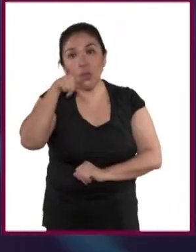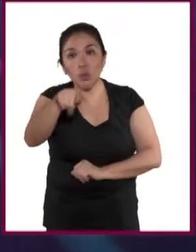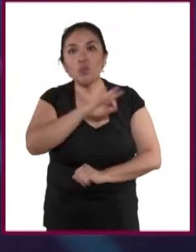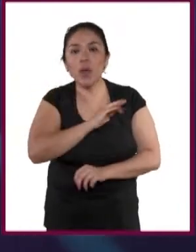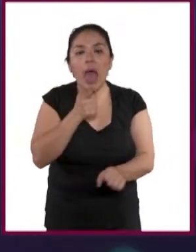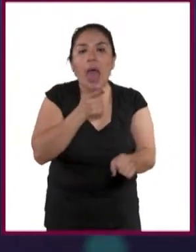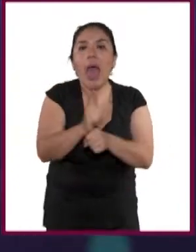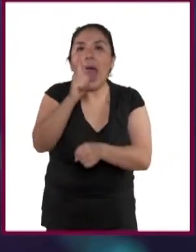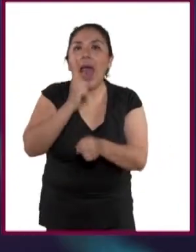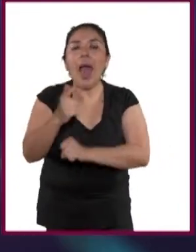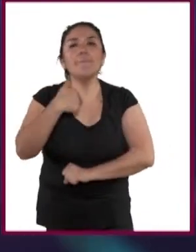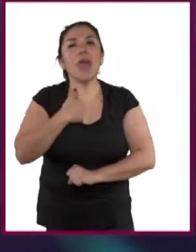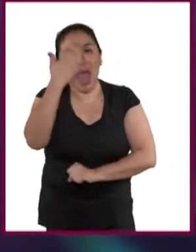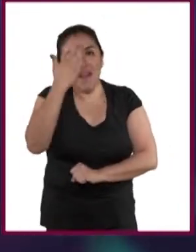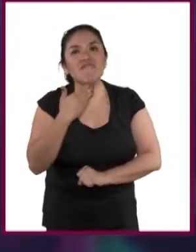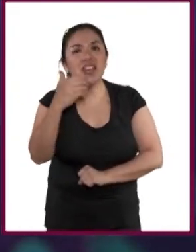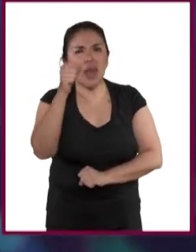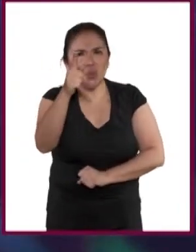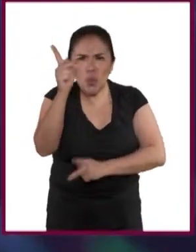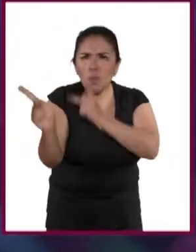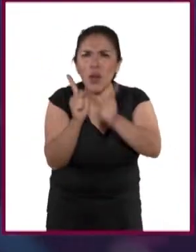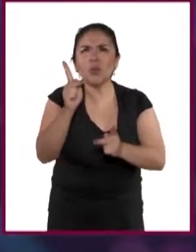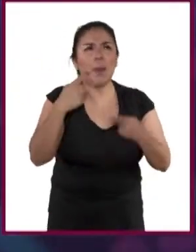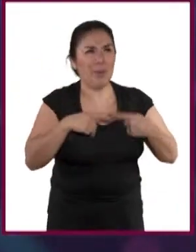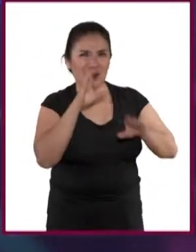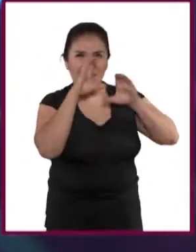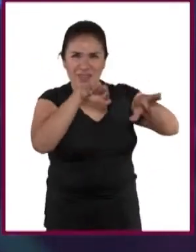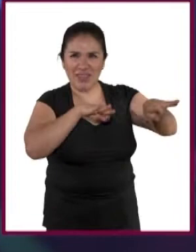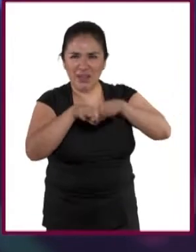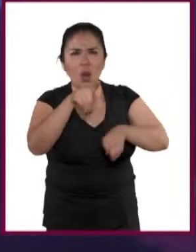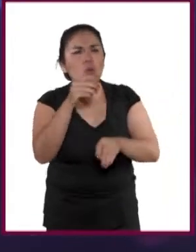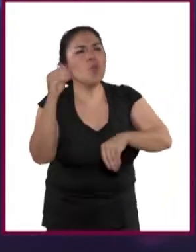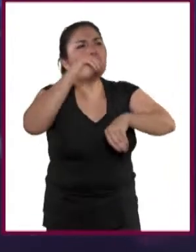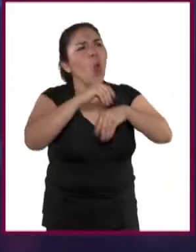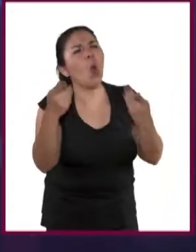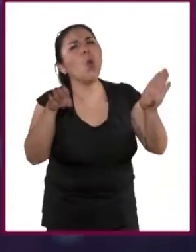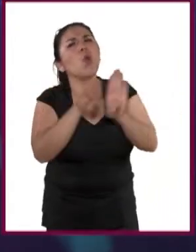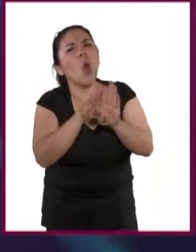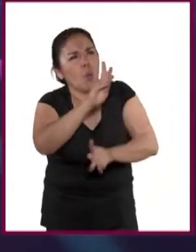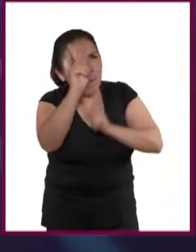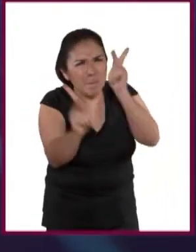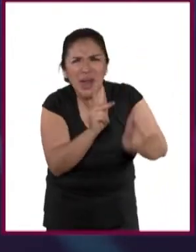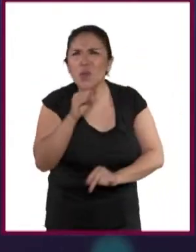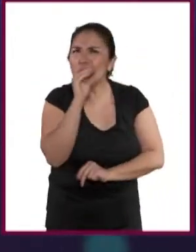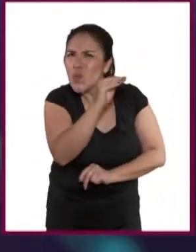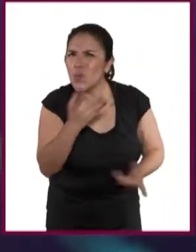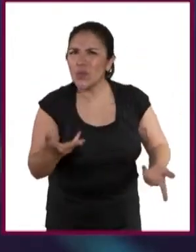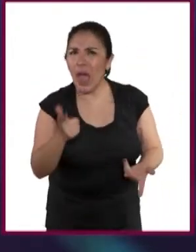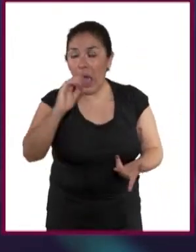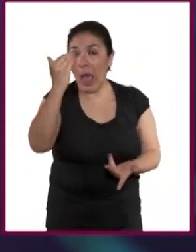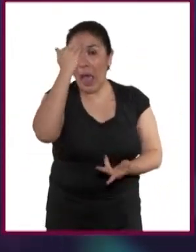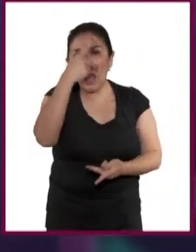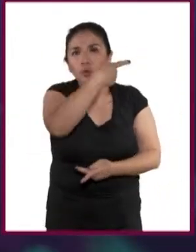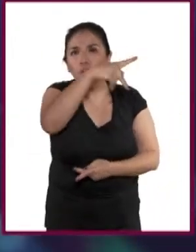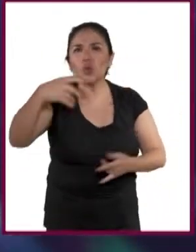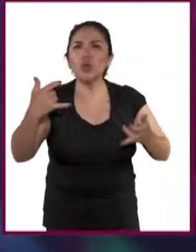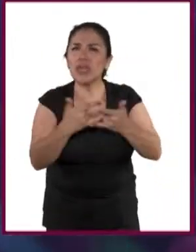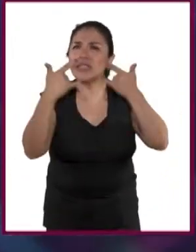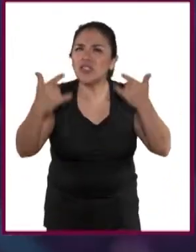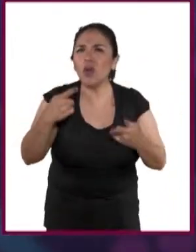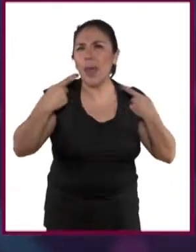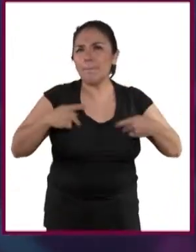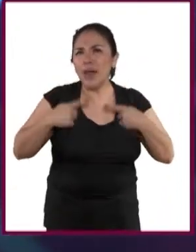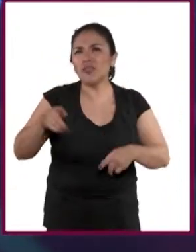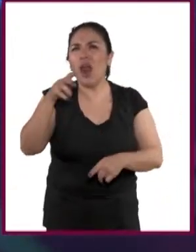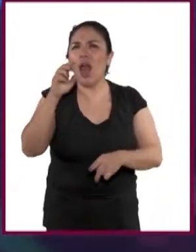descubrir sus talentos. Pregunten a quienes se encuentran laborando cómo fue que llegaron a donde se encuentran. Conocer historias de personas que